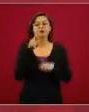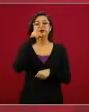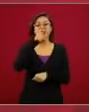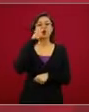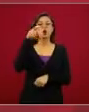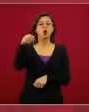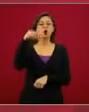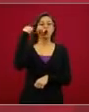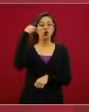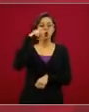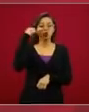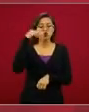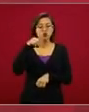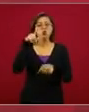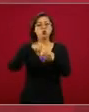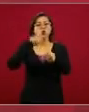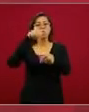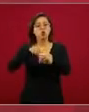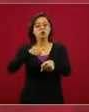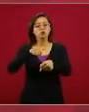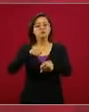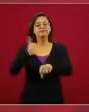en semáforo amarillo.